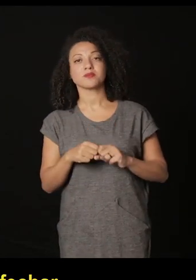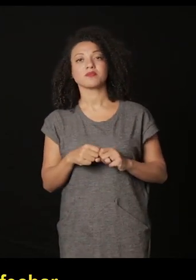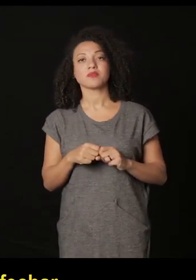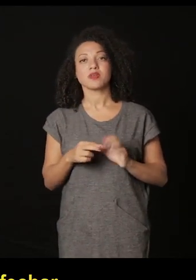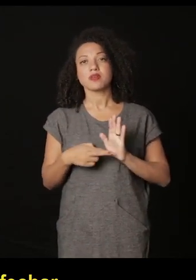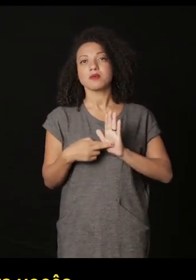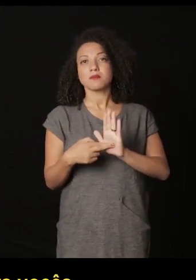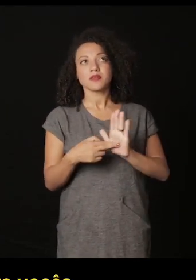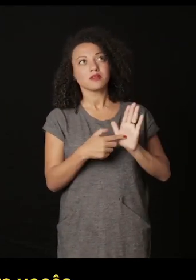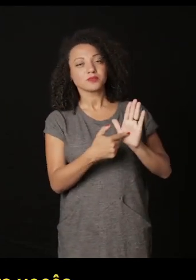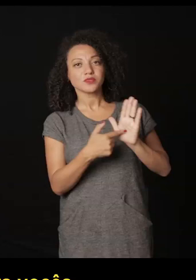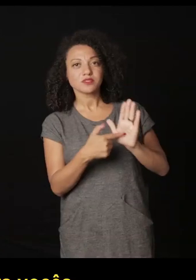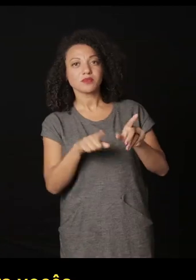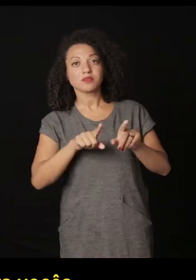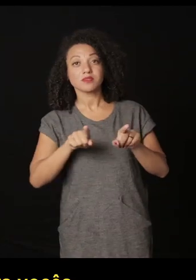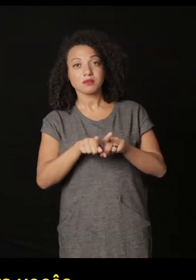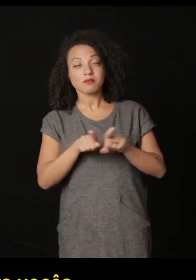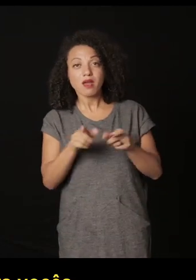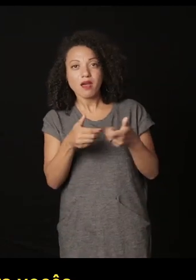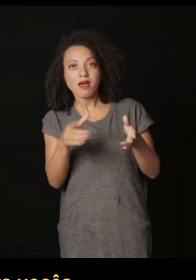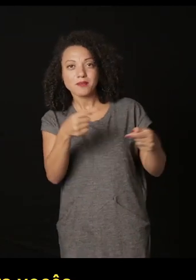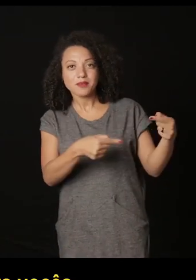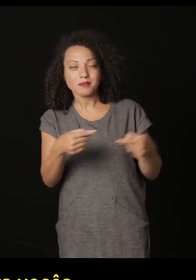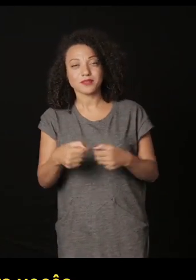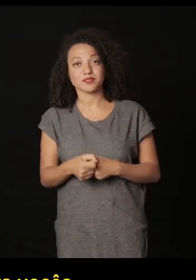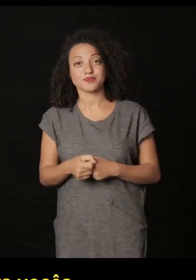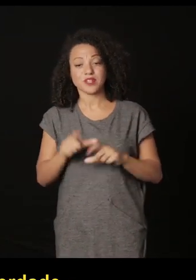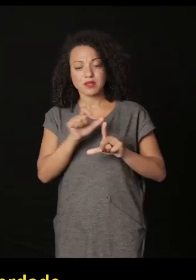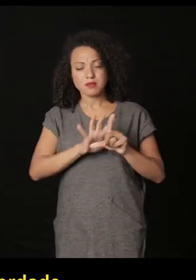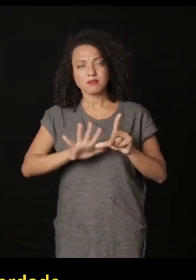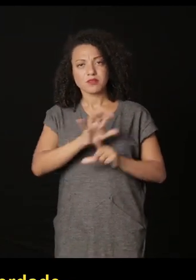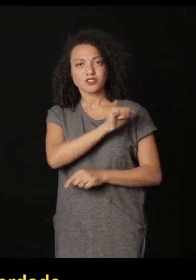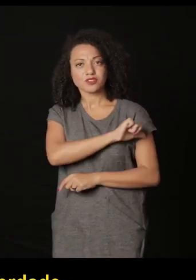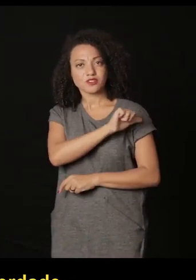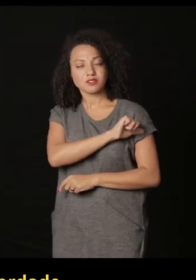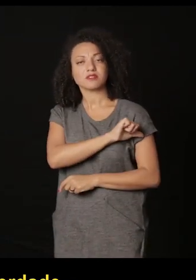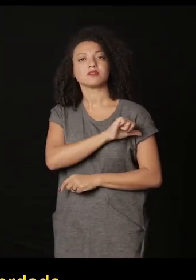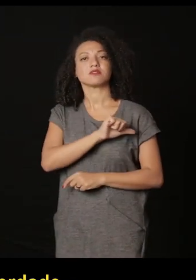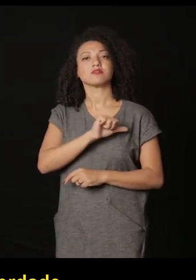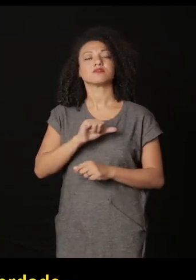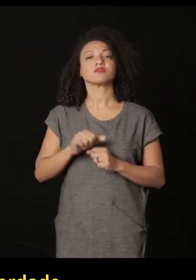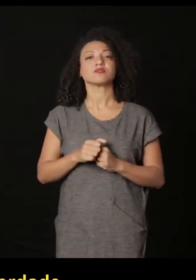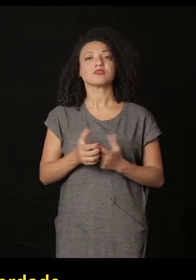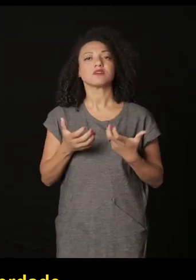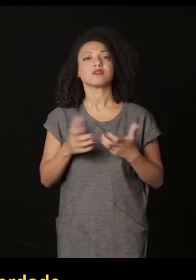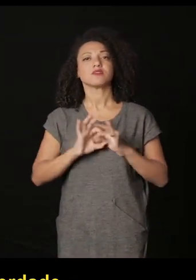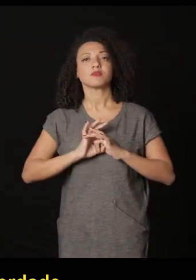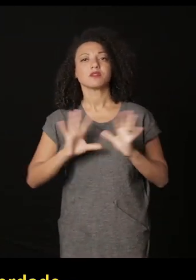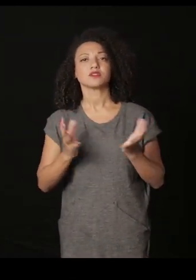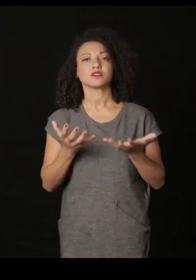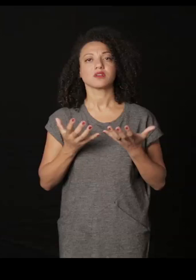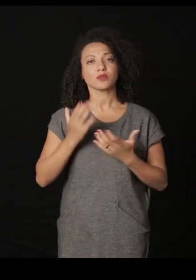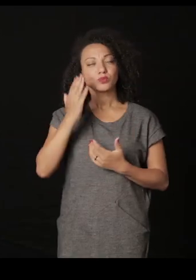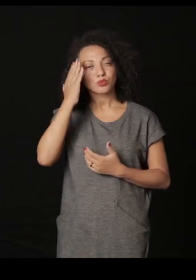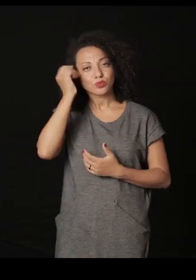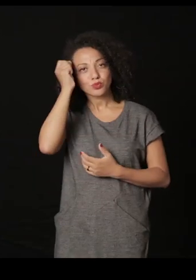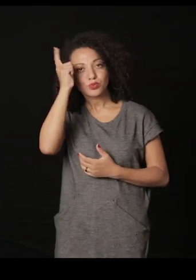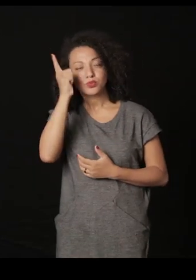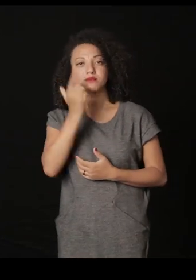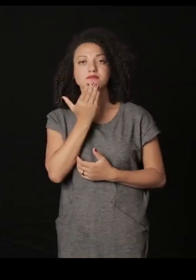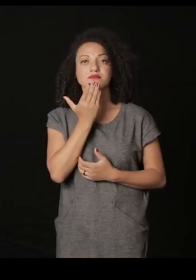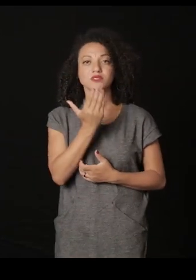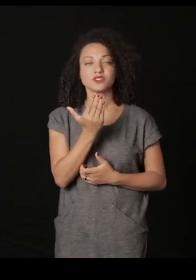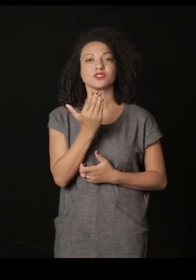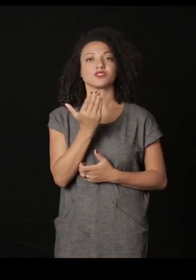esa mi intervención presentando la exposición para ustedes y abriendo el debate del río de janeiro queriendo libertad queriendo cultura